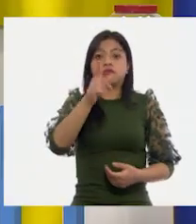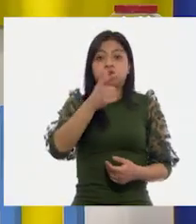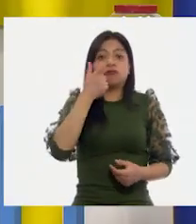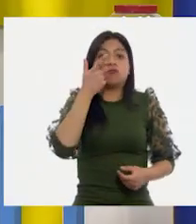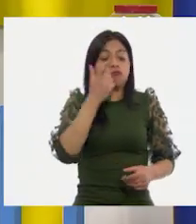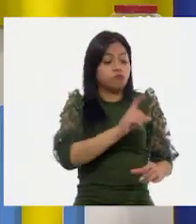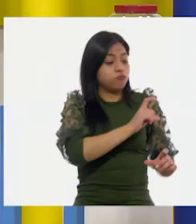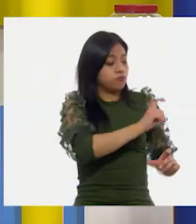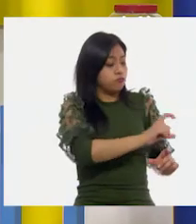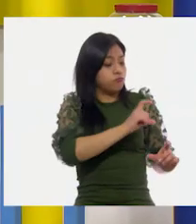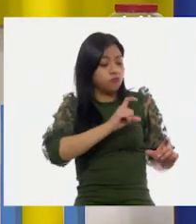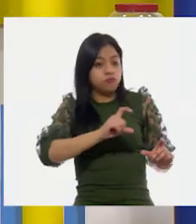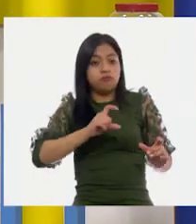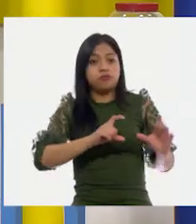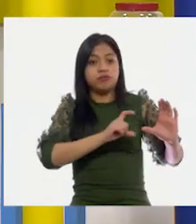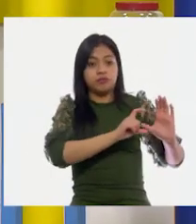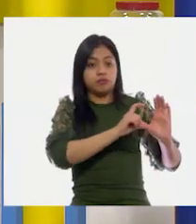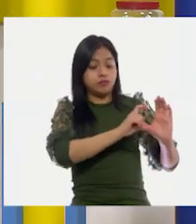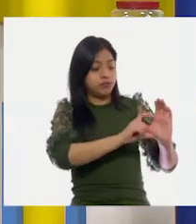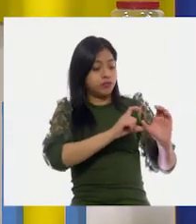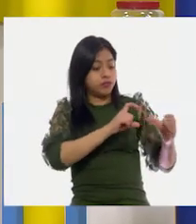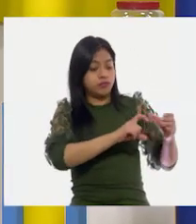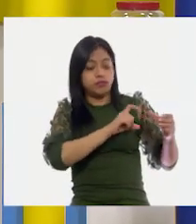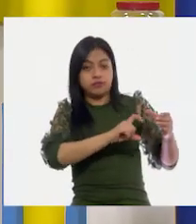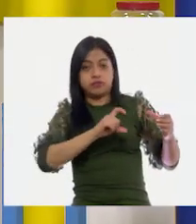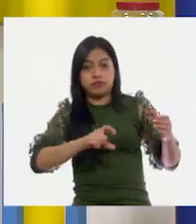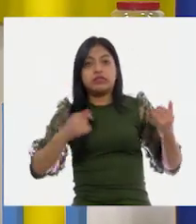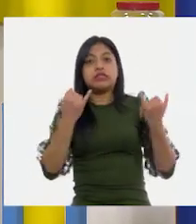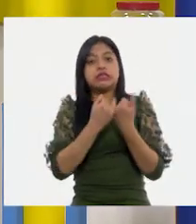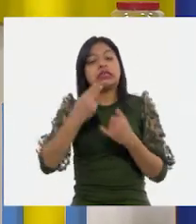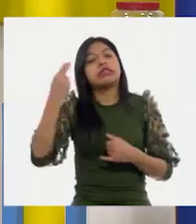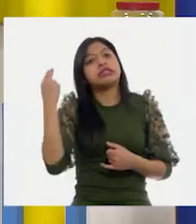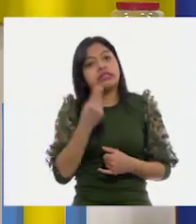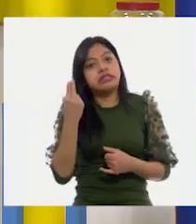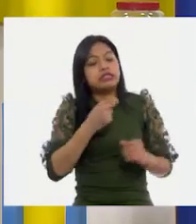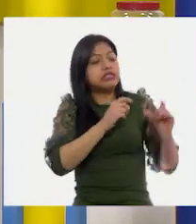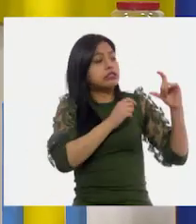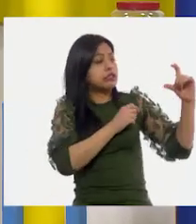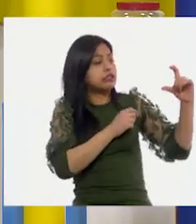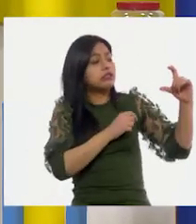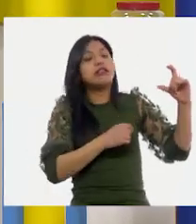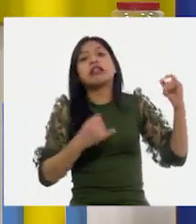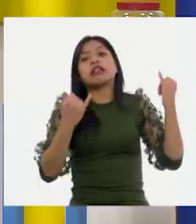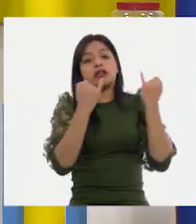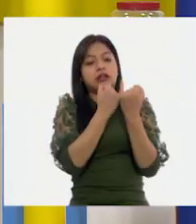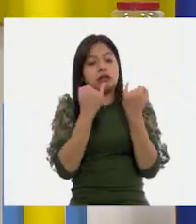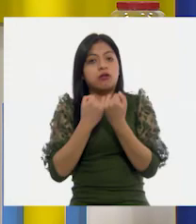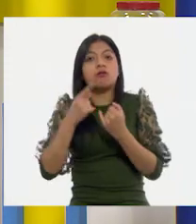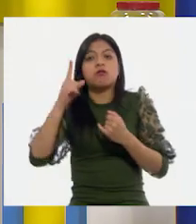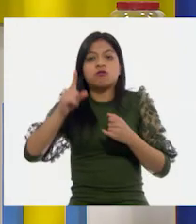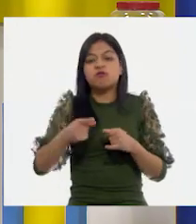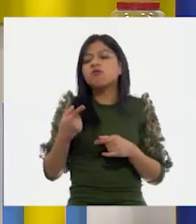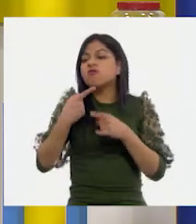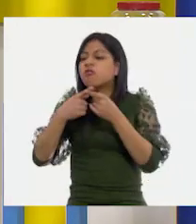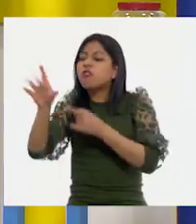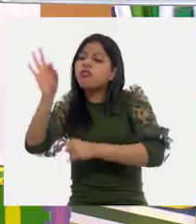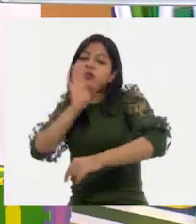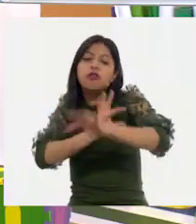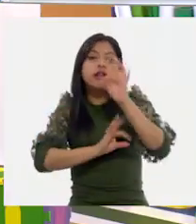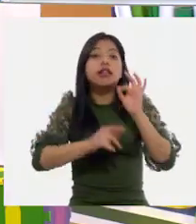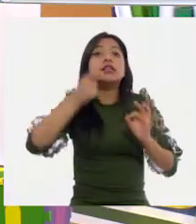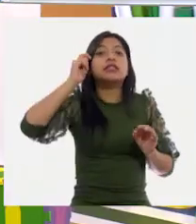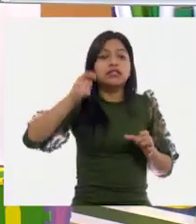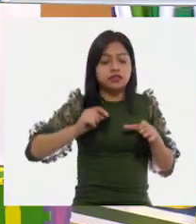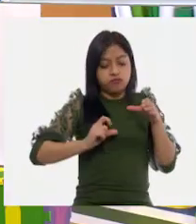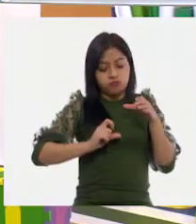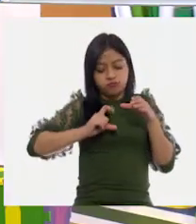misma cantidad, tenemos que utilizar la misma unidad de medida. Creo que sí. Porque si variamos, vamos a tener resultados diferentes. ¿Qué fue lo que nos